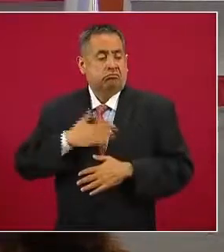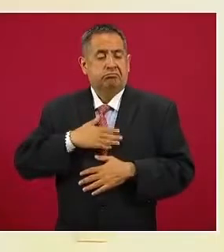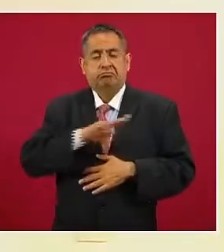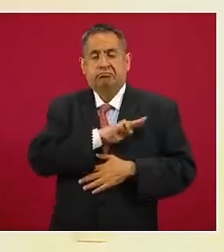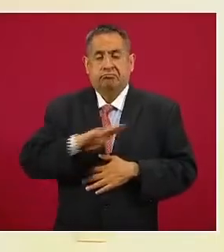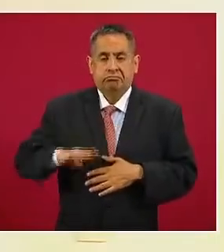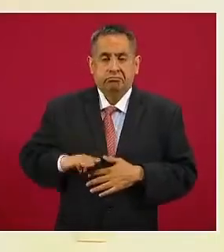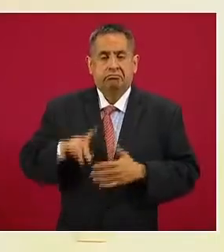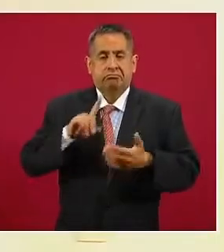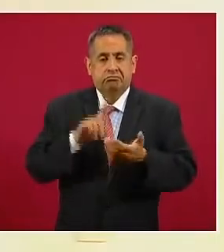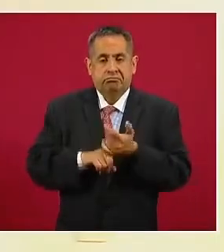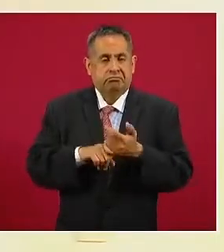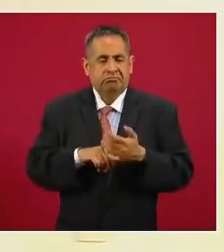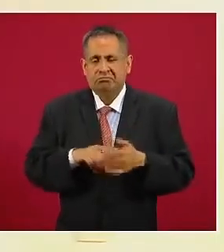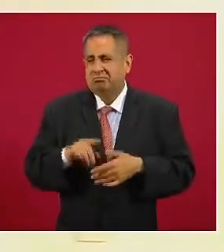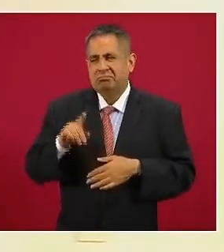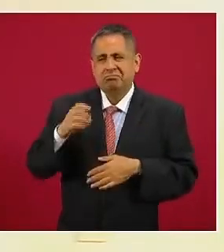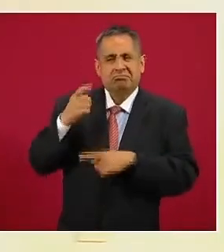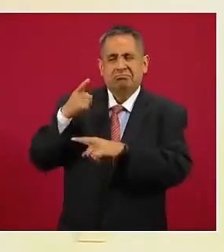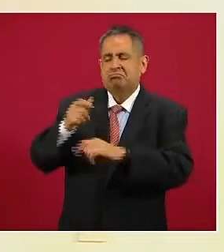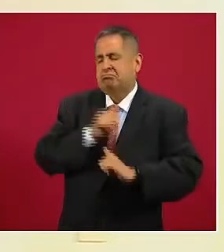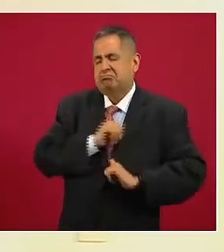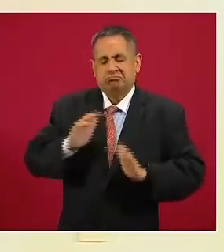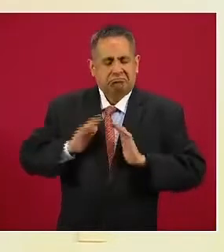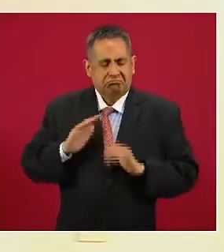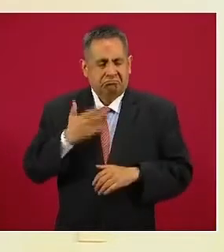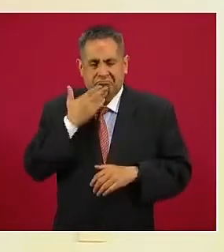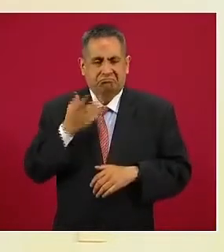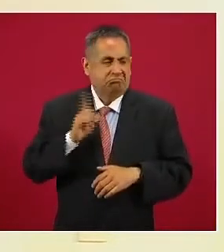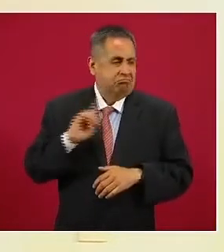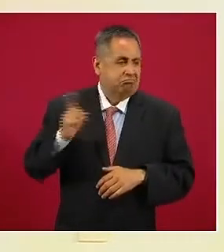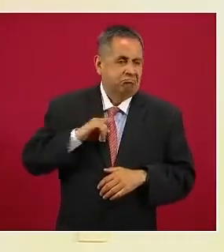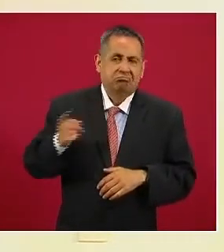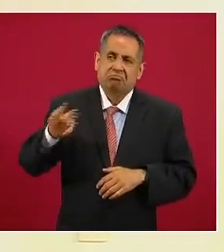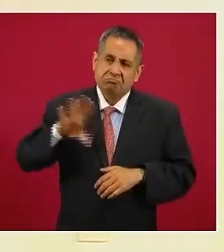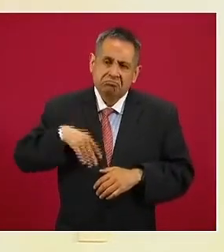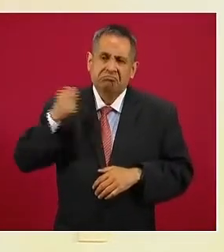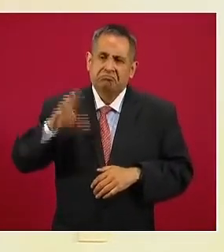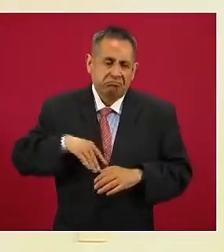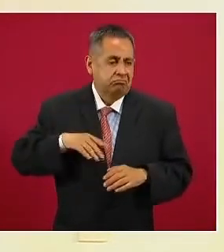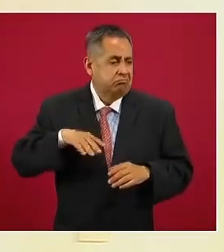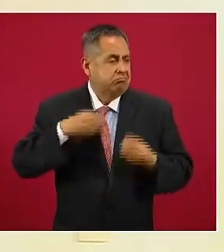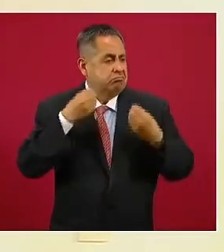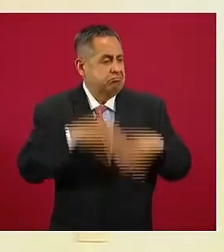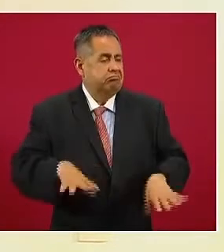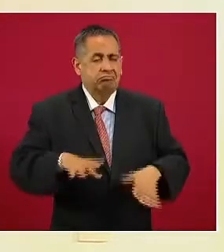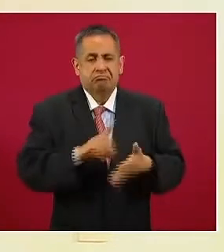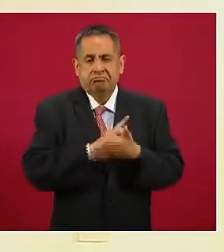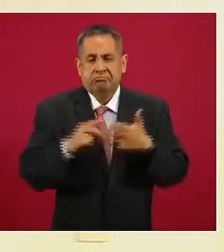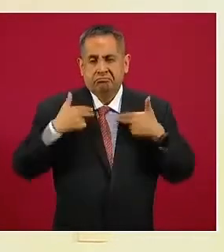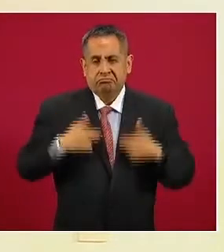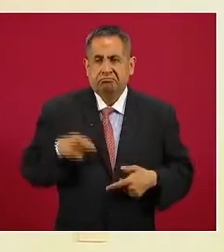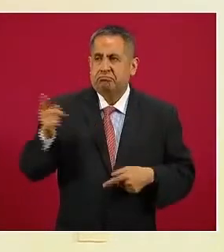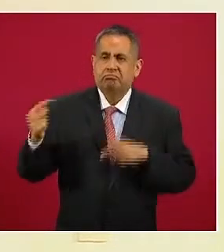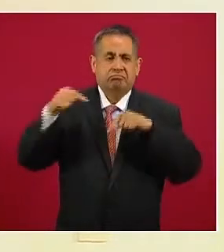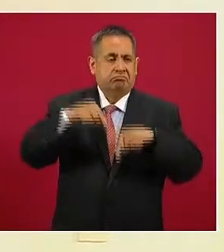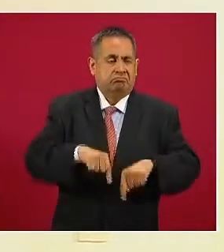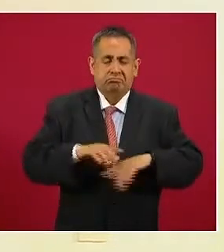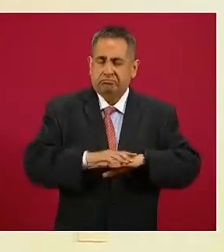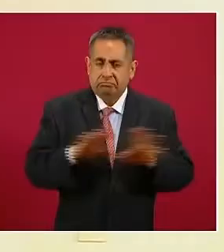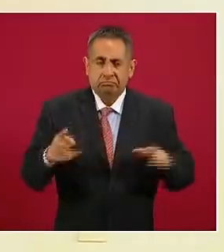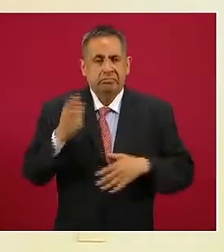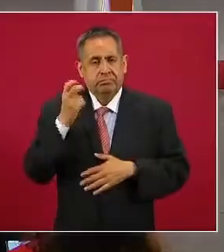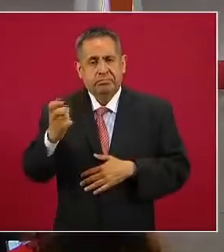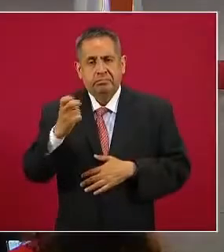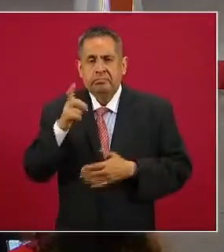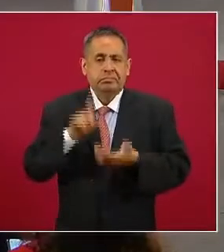tenemos la mala experiencia de las autoridades militares y federales que han abusado y violado los derechos humanos durante su estancia en Ahumada por